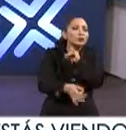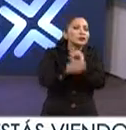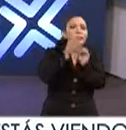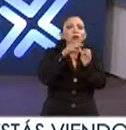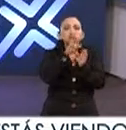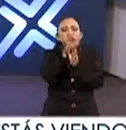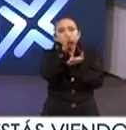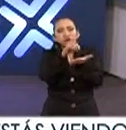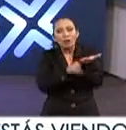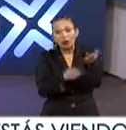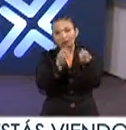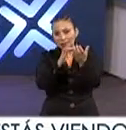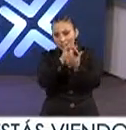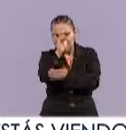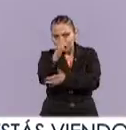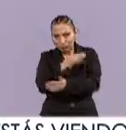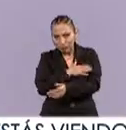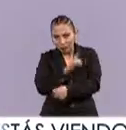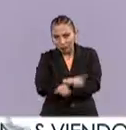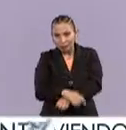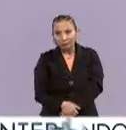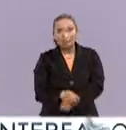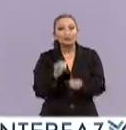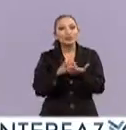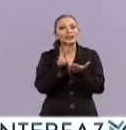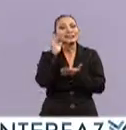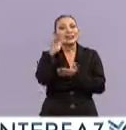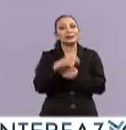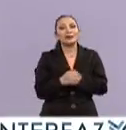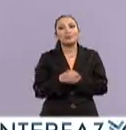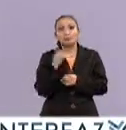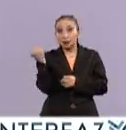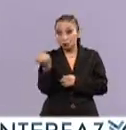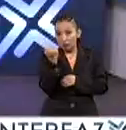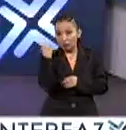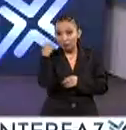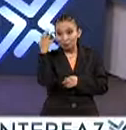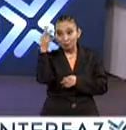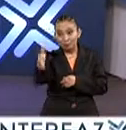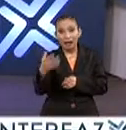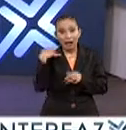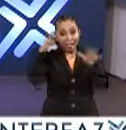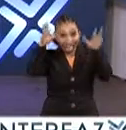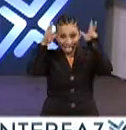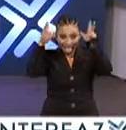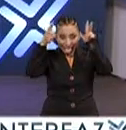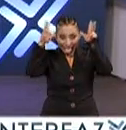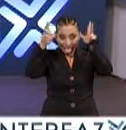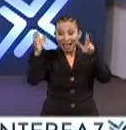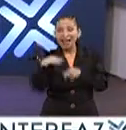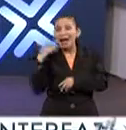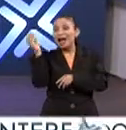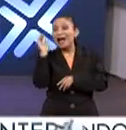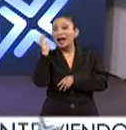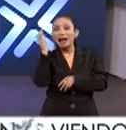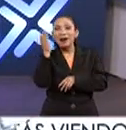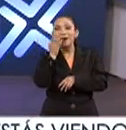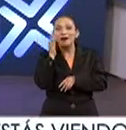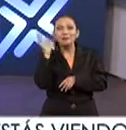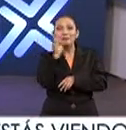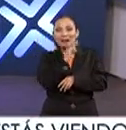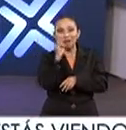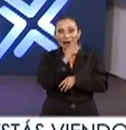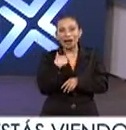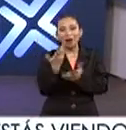sucedió precisamente. Muchísimas gracias, muy buenos días. Muchísimas gracias. Y todo el éxito a los venados de Mazatlán que se coronen en este temporada. Gracias, gracias.